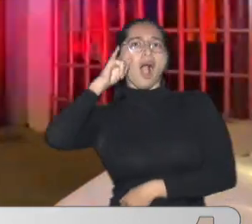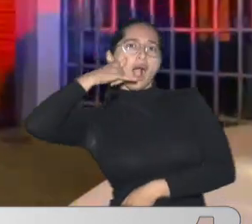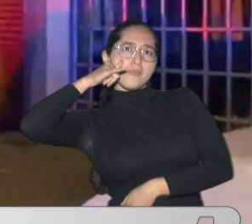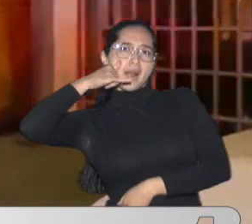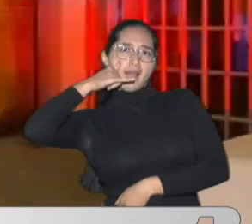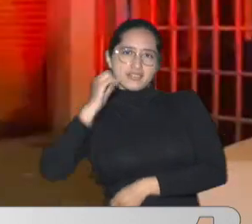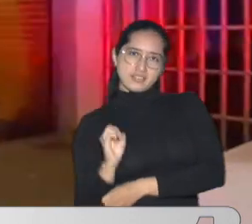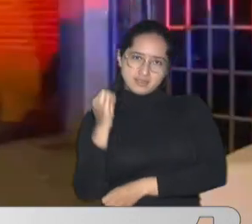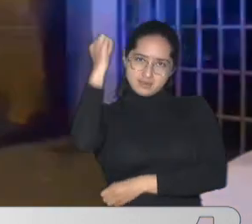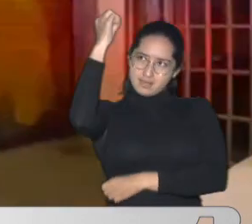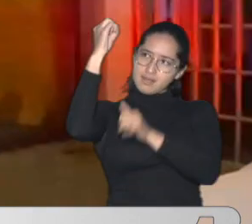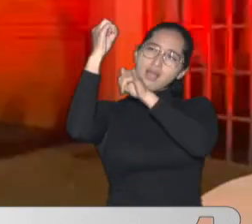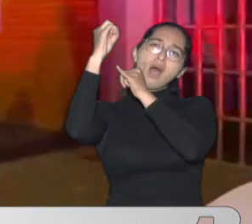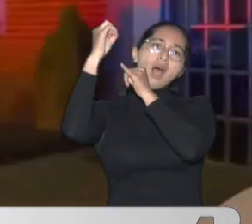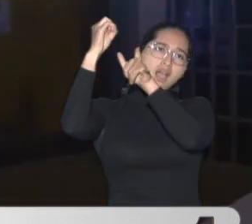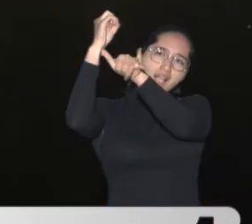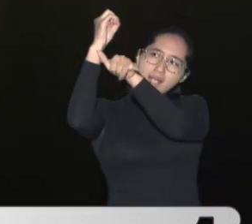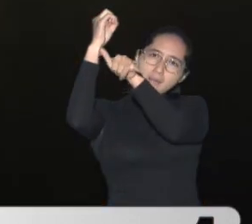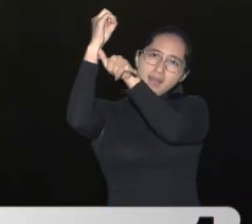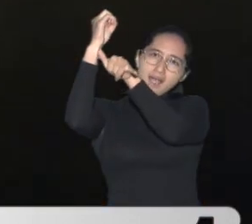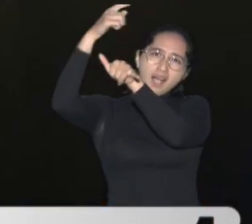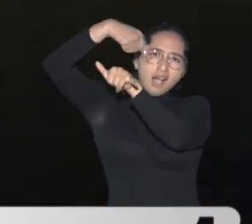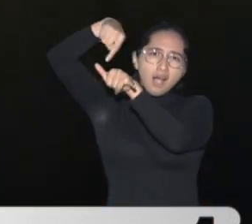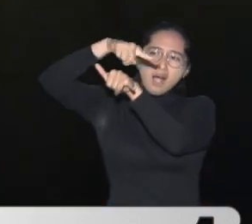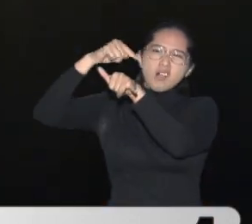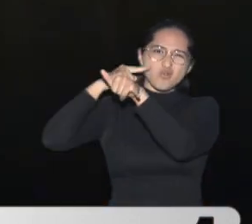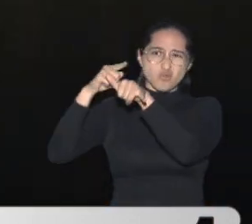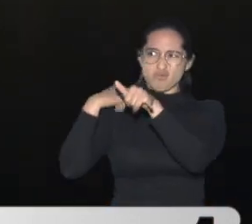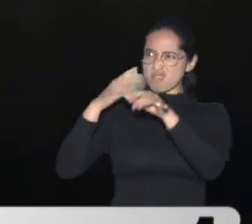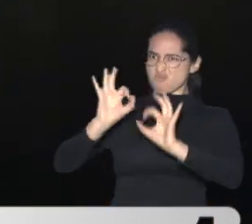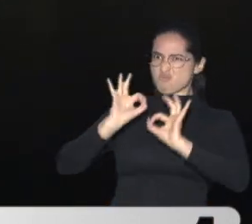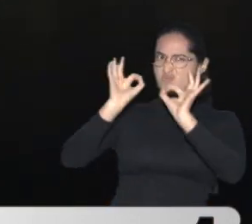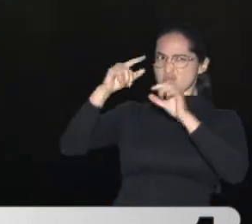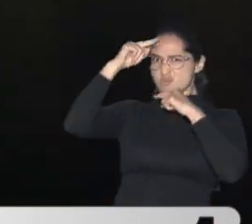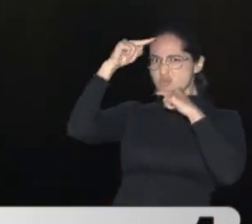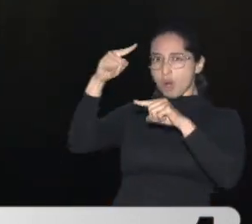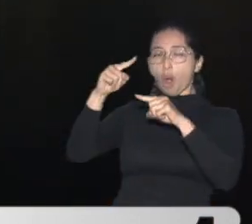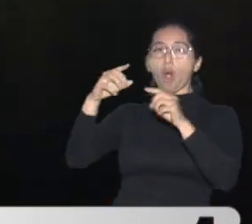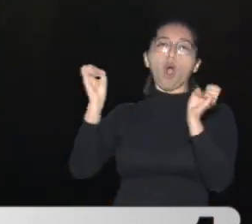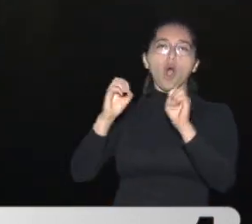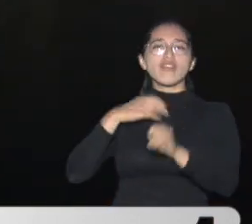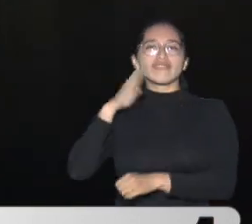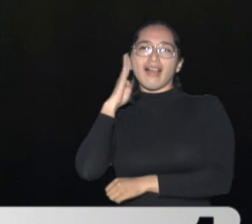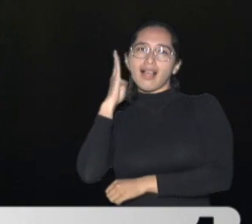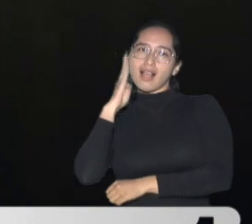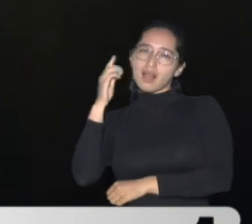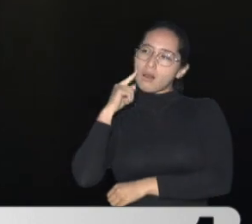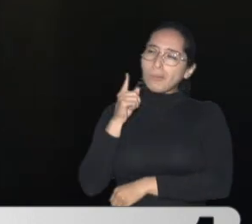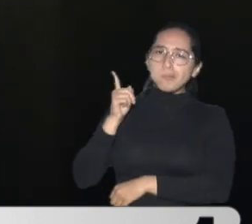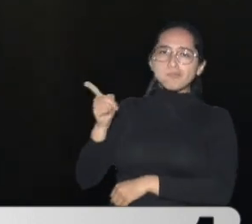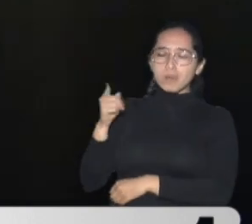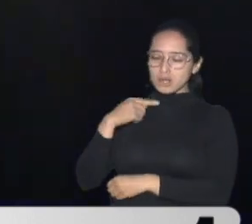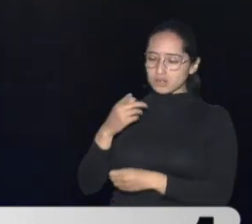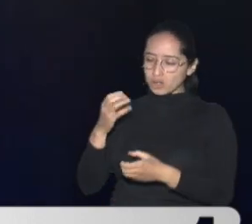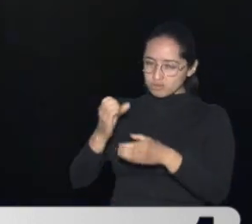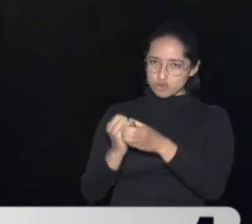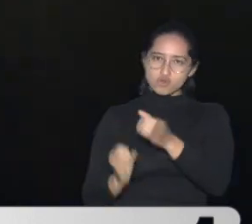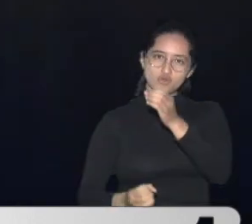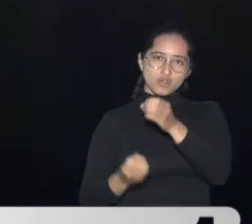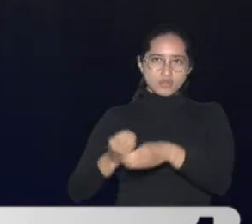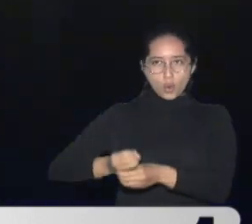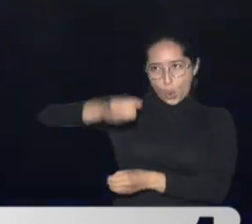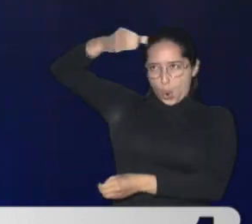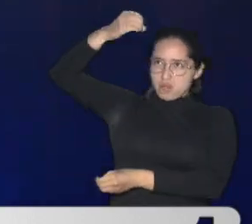bandas Organizadas Estarían poniendo Estos dispositivos Móviles Para llegar a sus víctimas Especialmente En fábricas